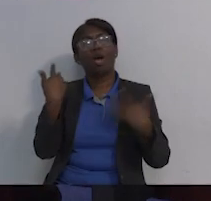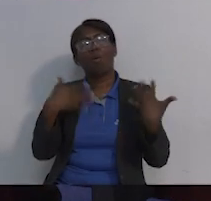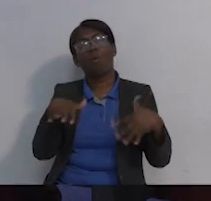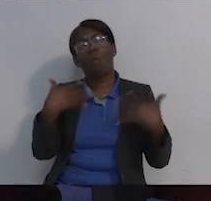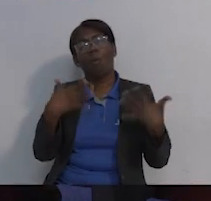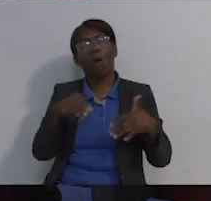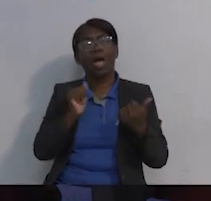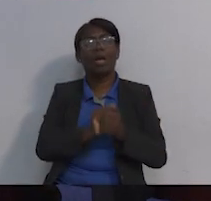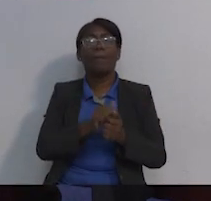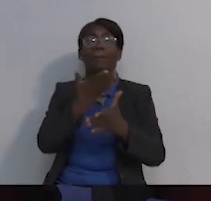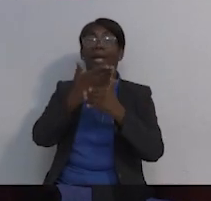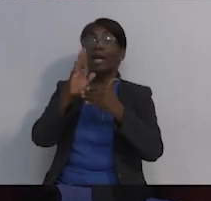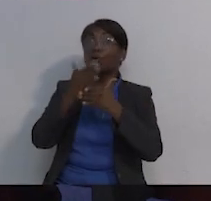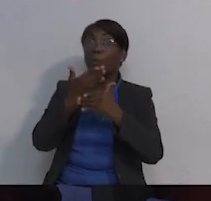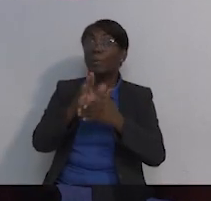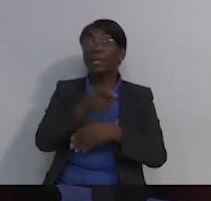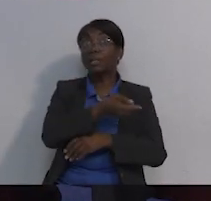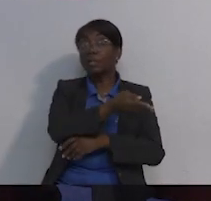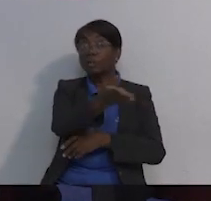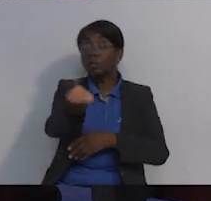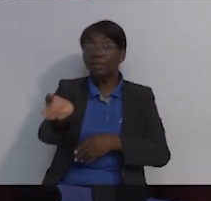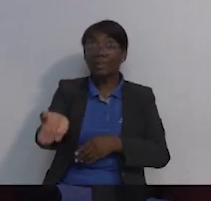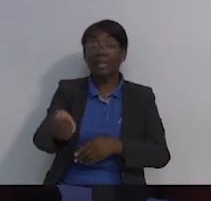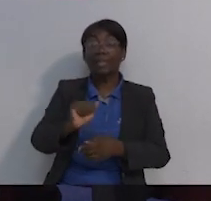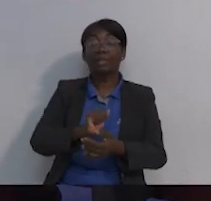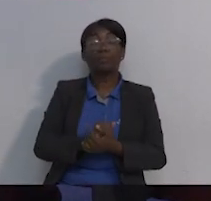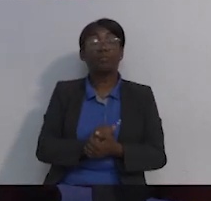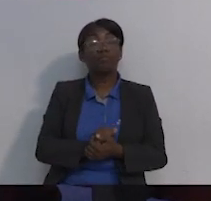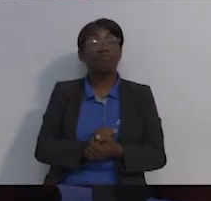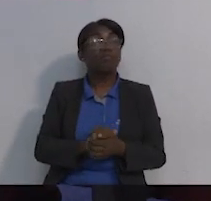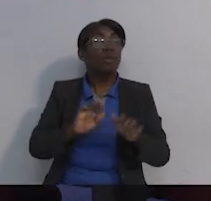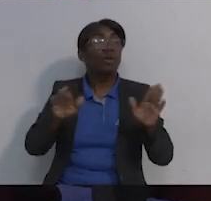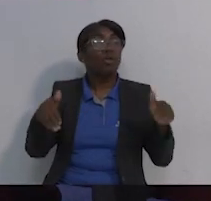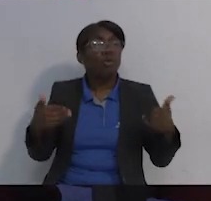una experiencia riquísima para compartir.